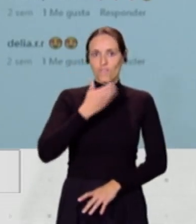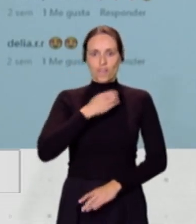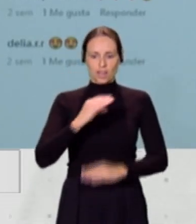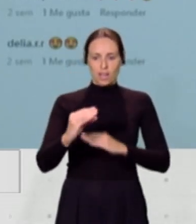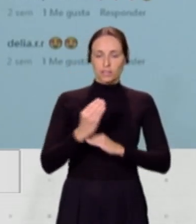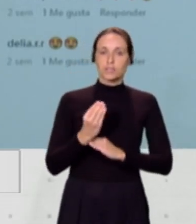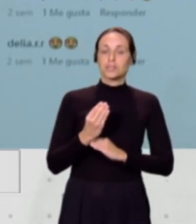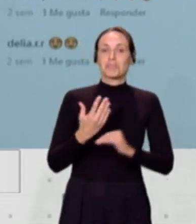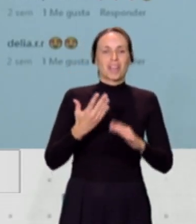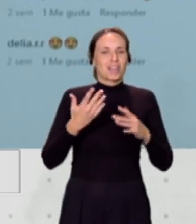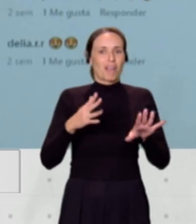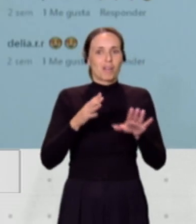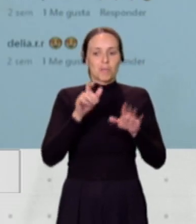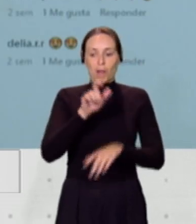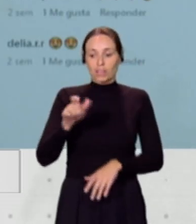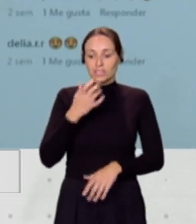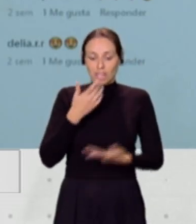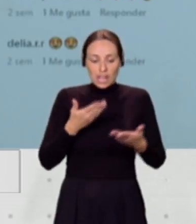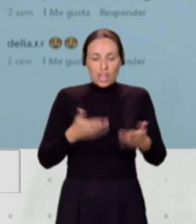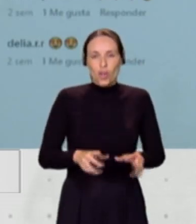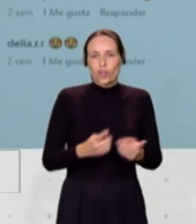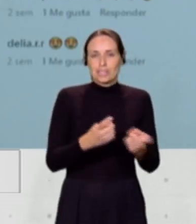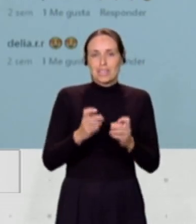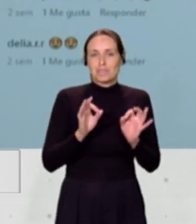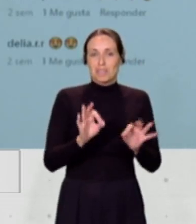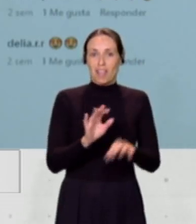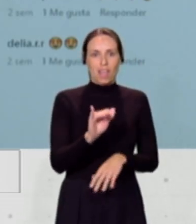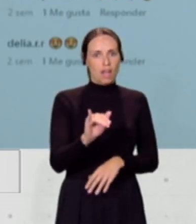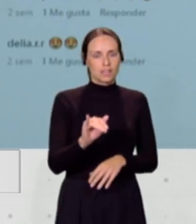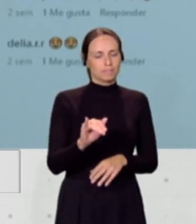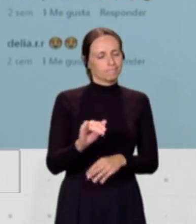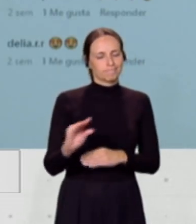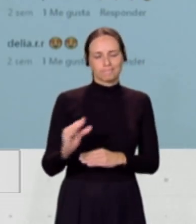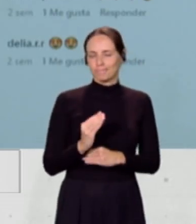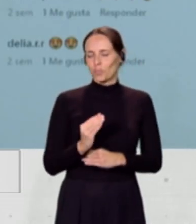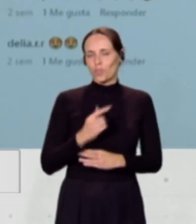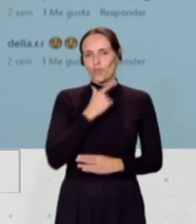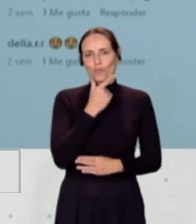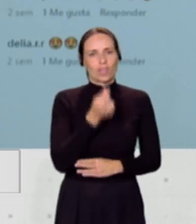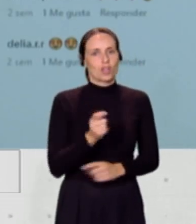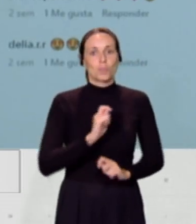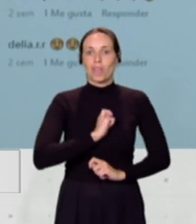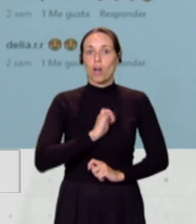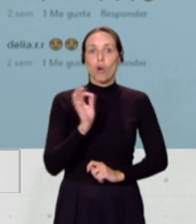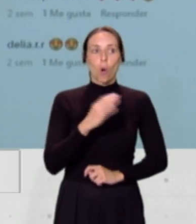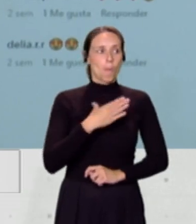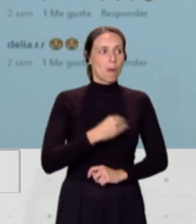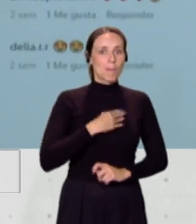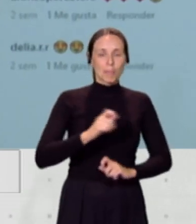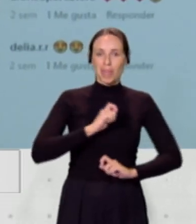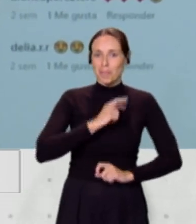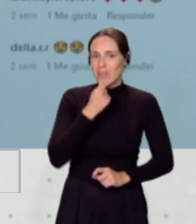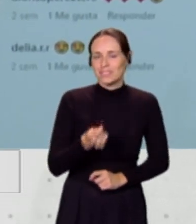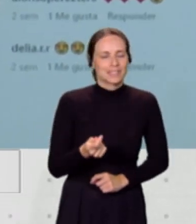dificultad para las personas que tenemos niños con necesidades especiales. No nos facilita la entrega de papeles o no nos facilita